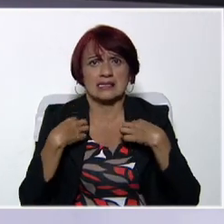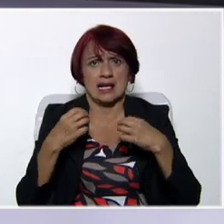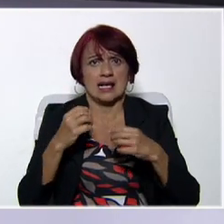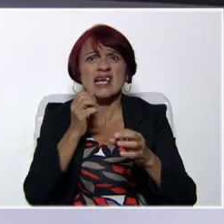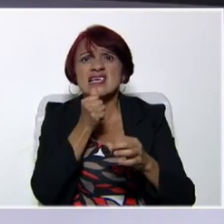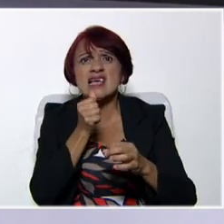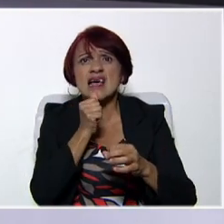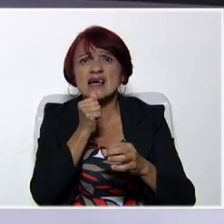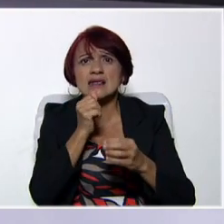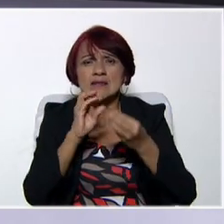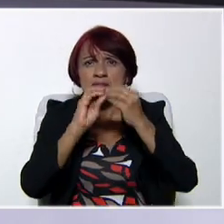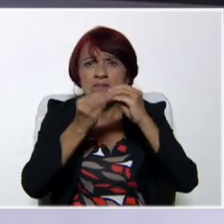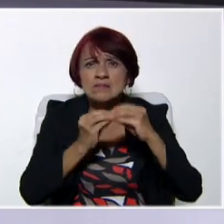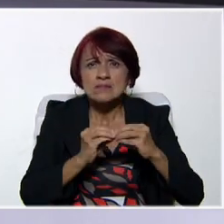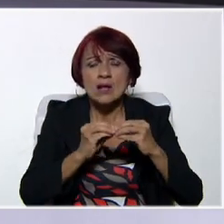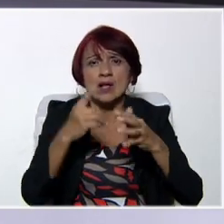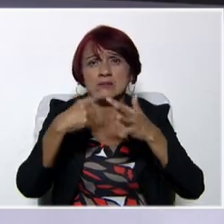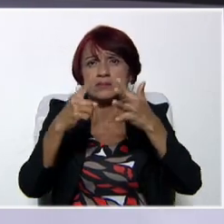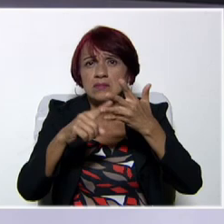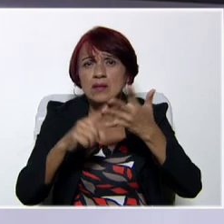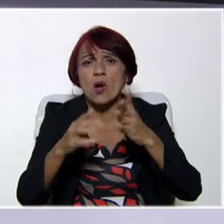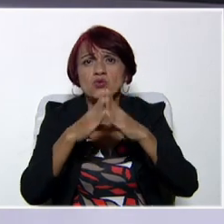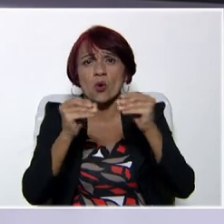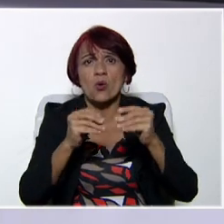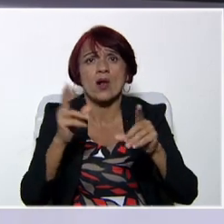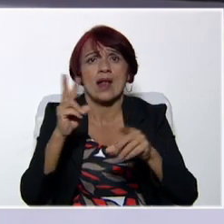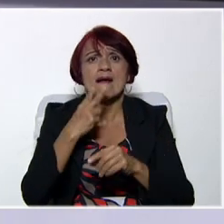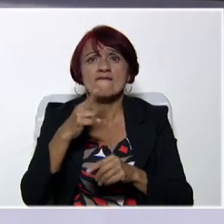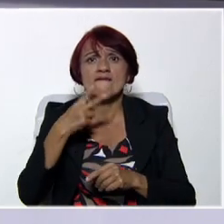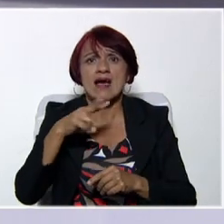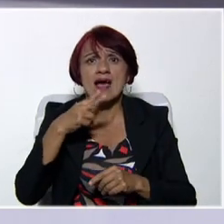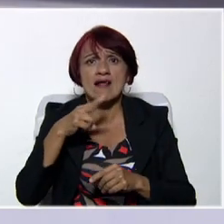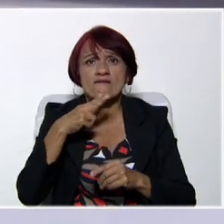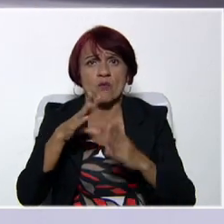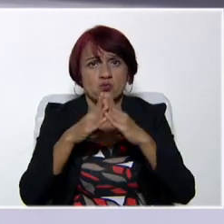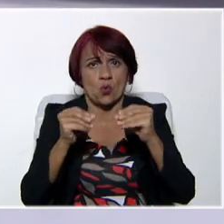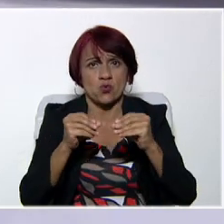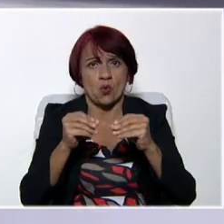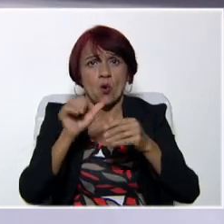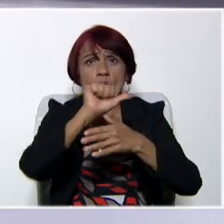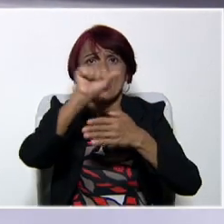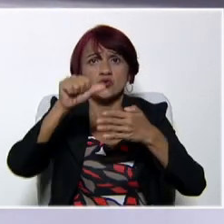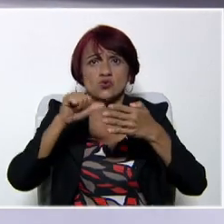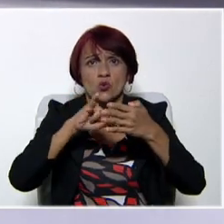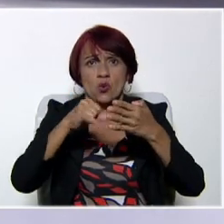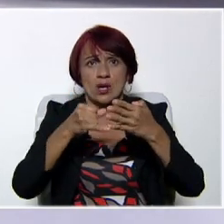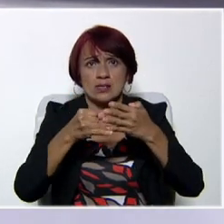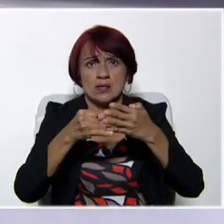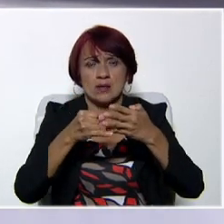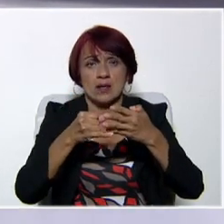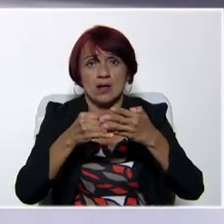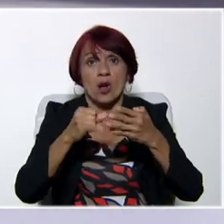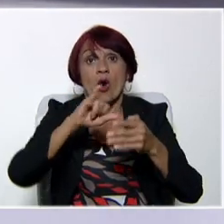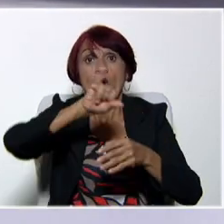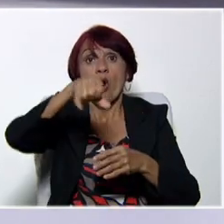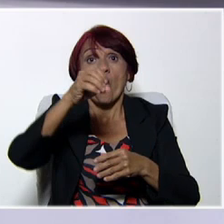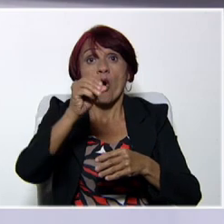organizó la claqueta? Cartaya. ¿Ok? Si decimos en otra oración, Jocelyn cocina muy bien,